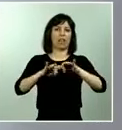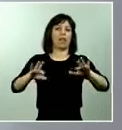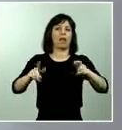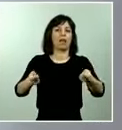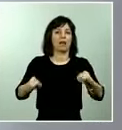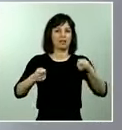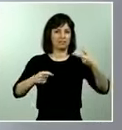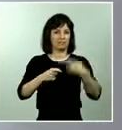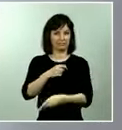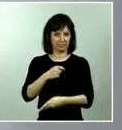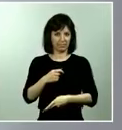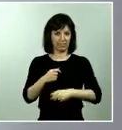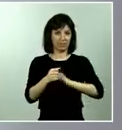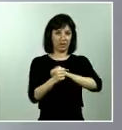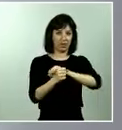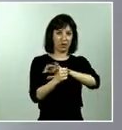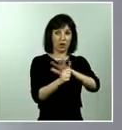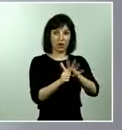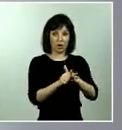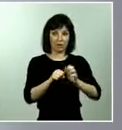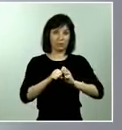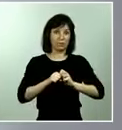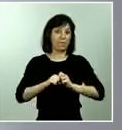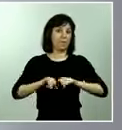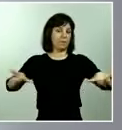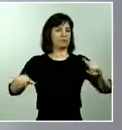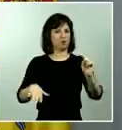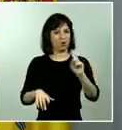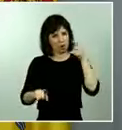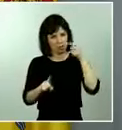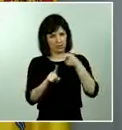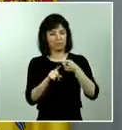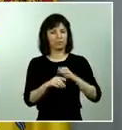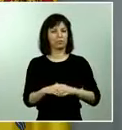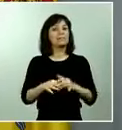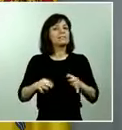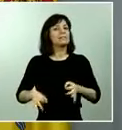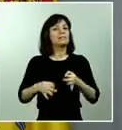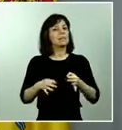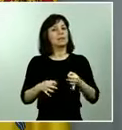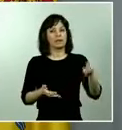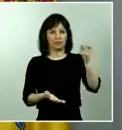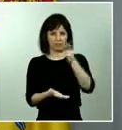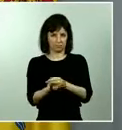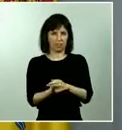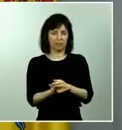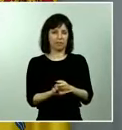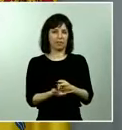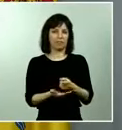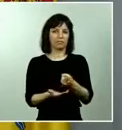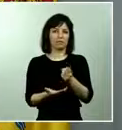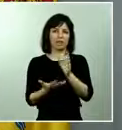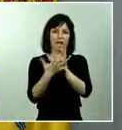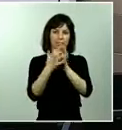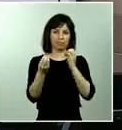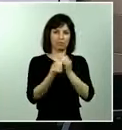no se espanta y siempre de común acuerdo vuelvo a decir con nuestros vecinos.